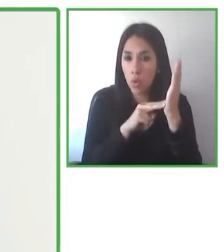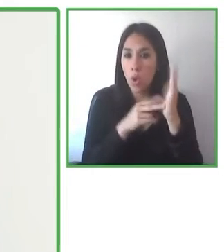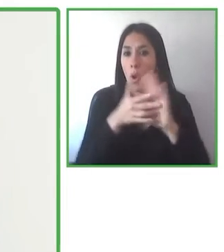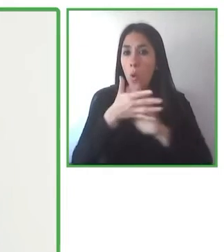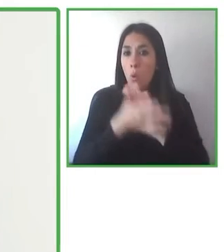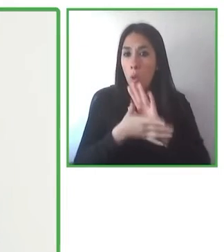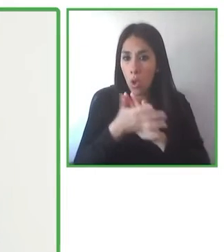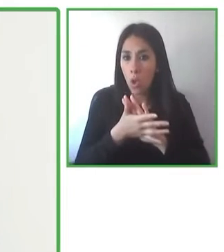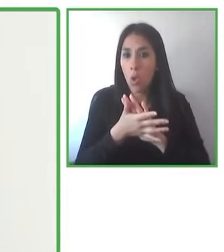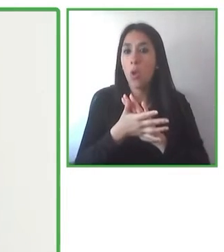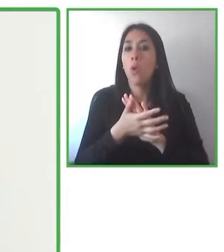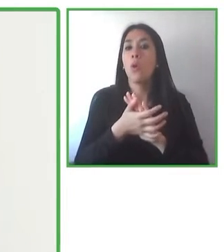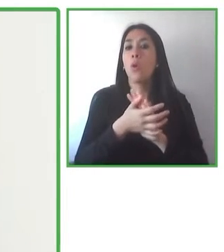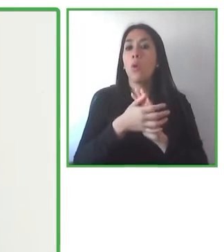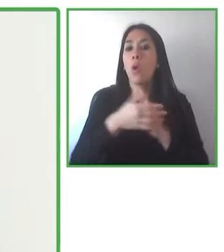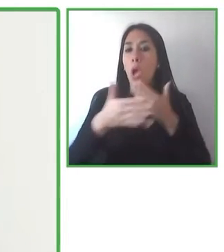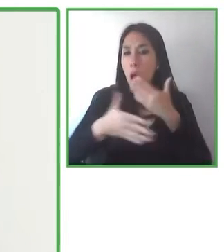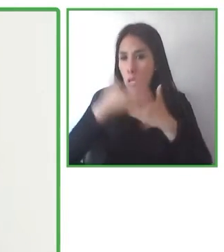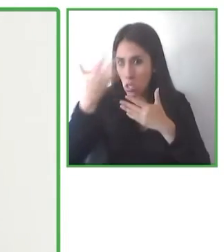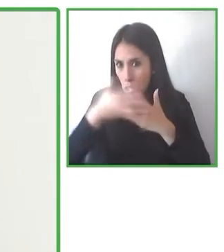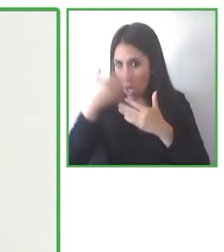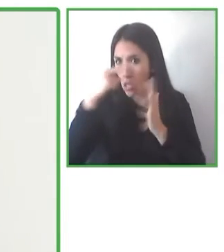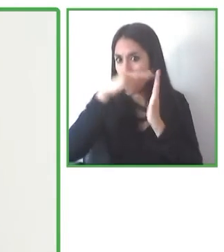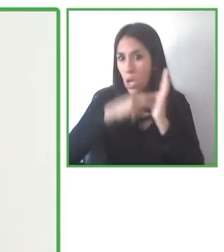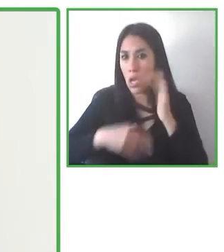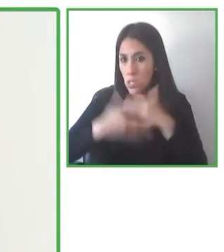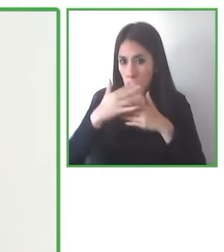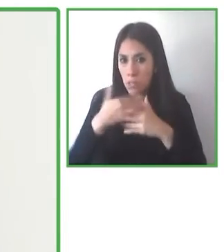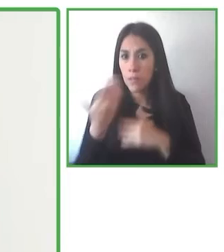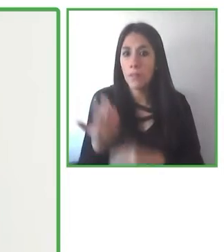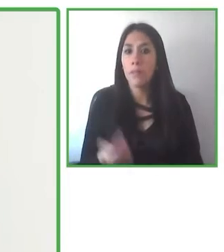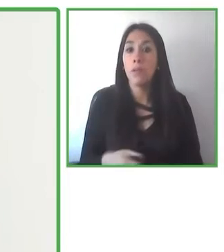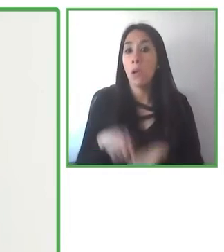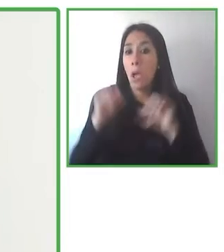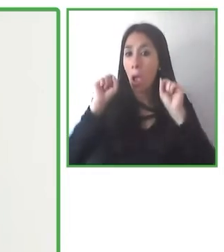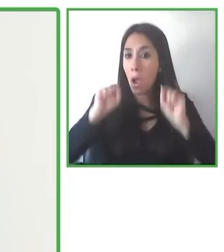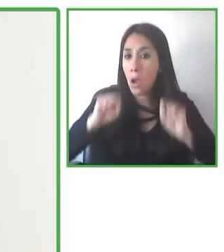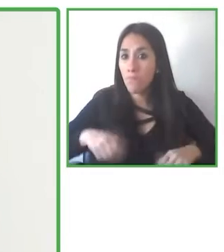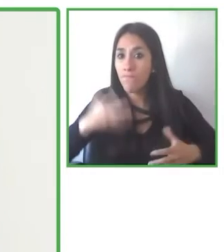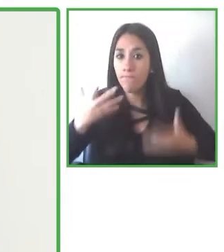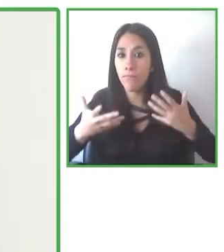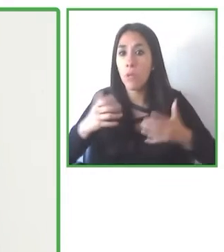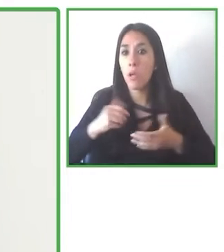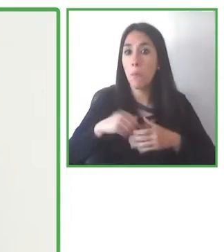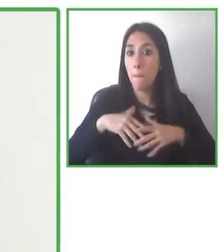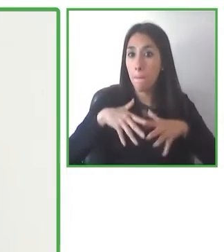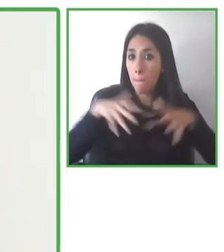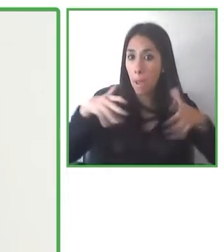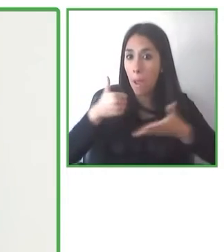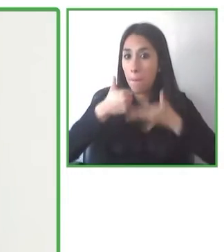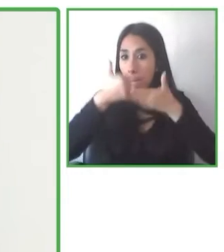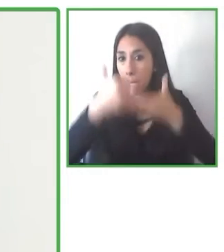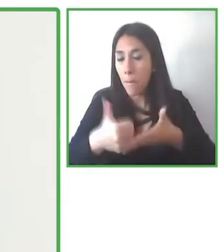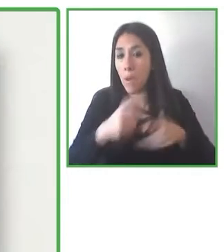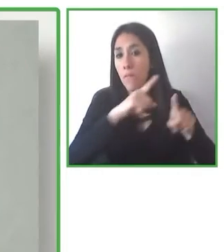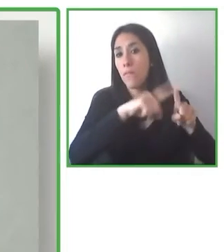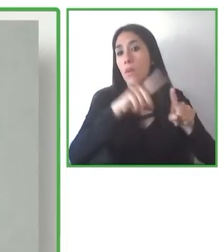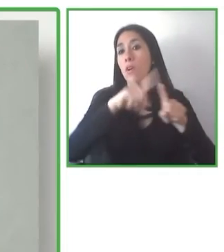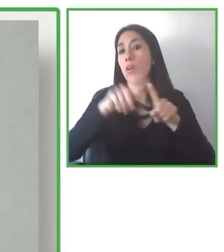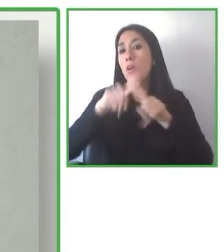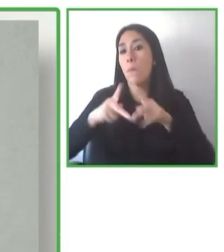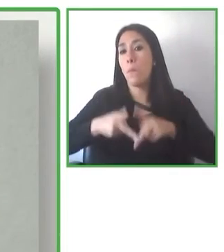fácil. Hace posible muchas maneras de leer y acceder al mismo texto. Por diferentes públicos.